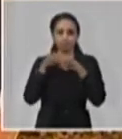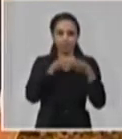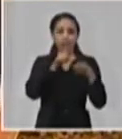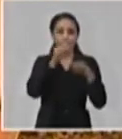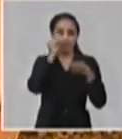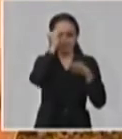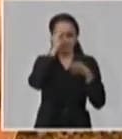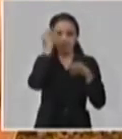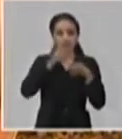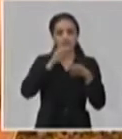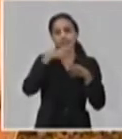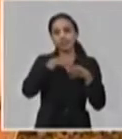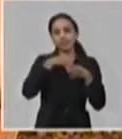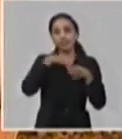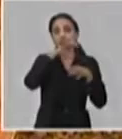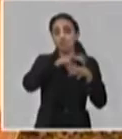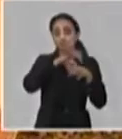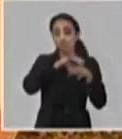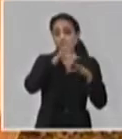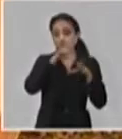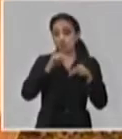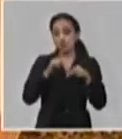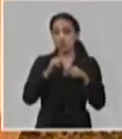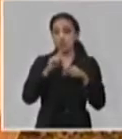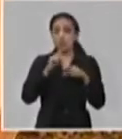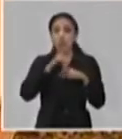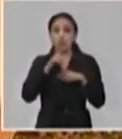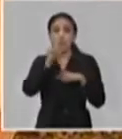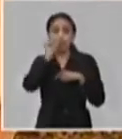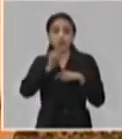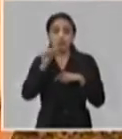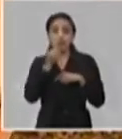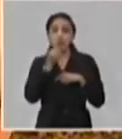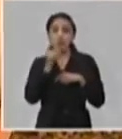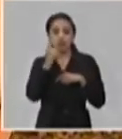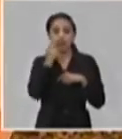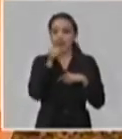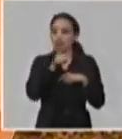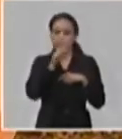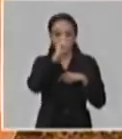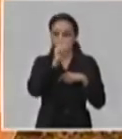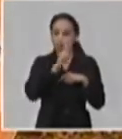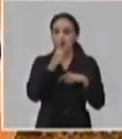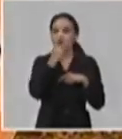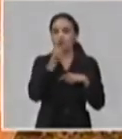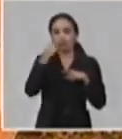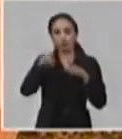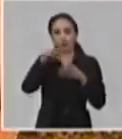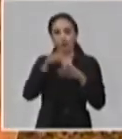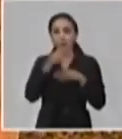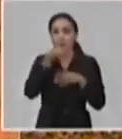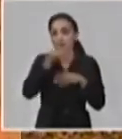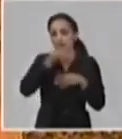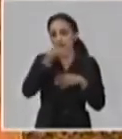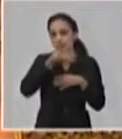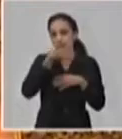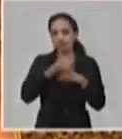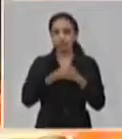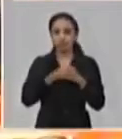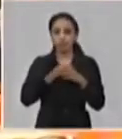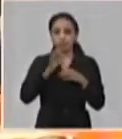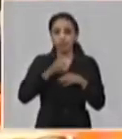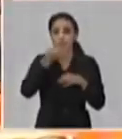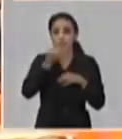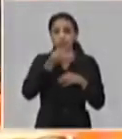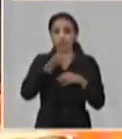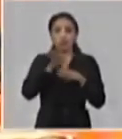conducta. Lo que puede que aquí yo de nuevo en esta consulta no, usted va por aquí y lo vamos a atender en nuestro lugar. Y además, que como usted decía, son